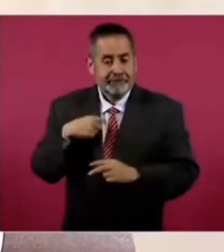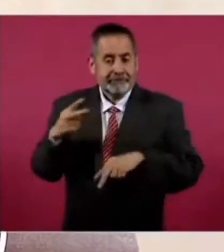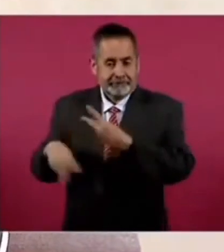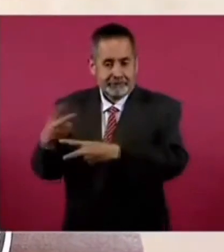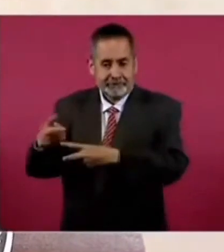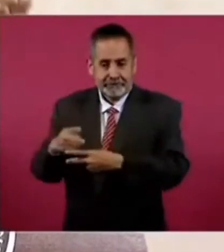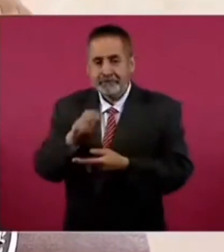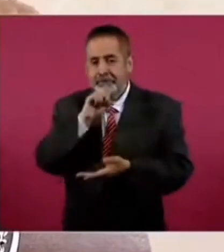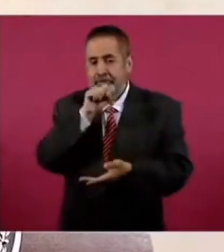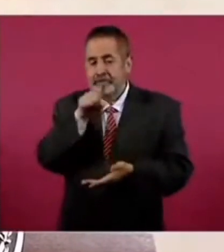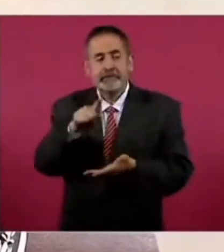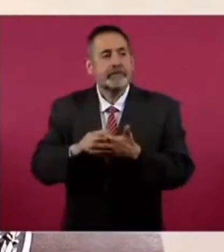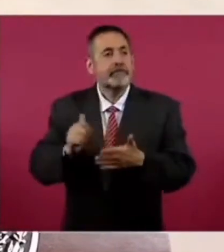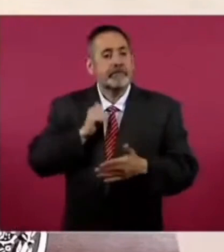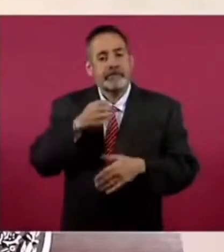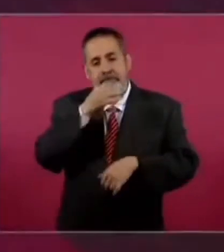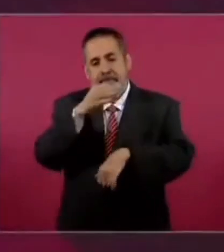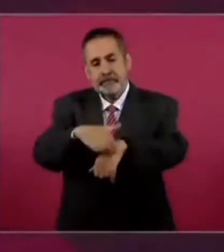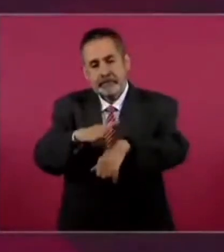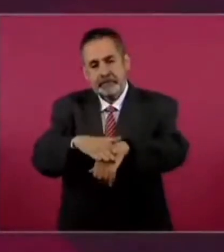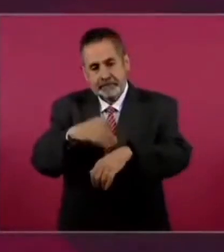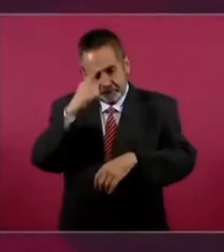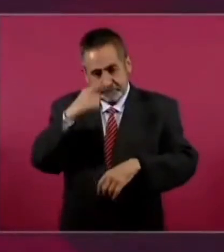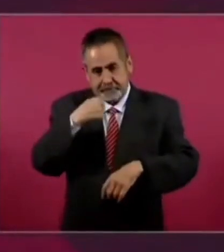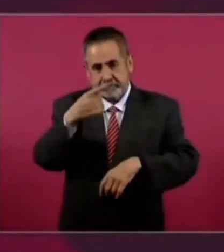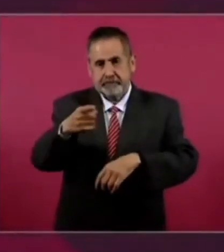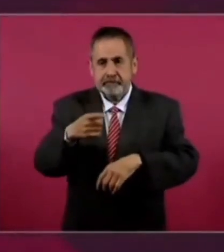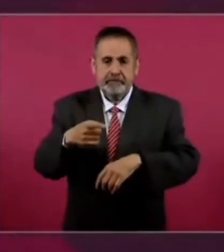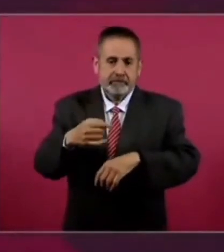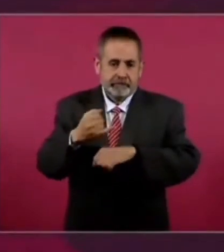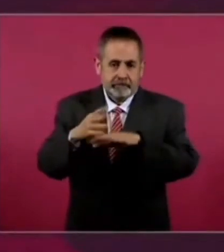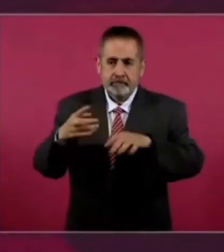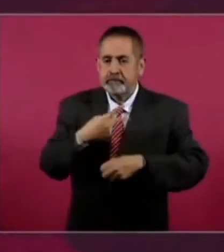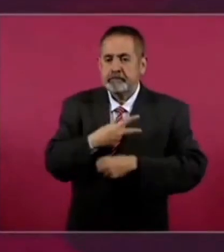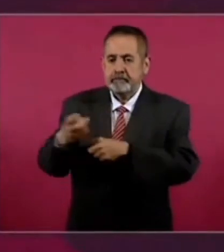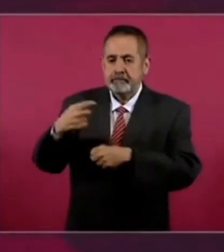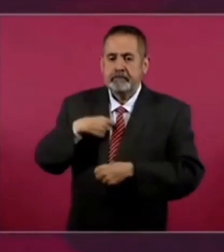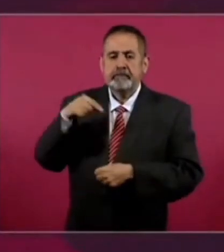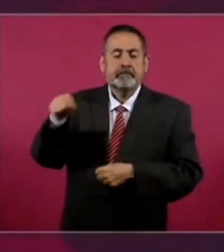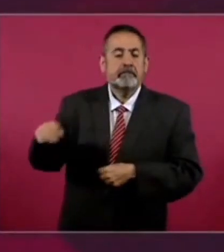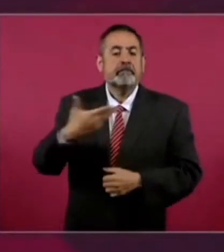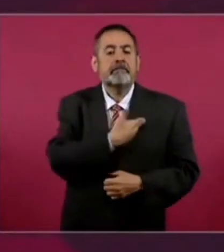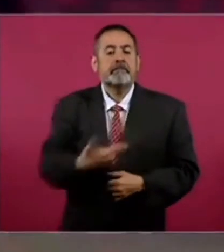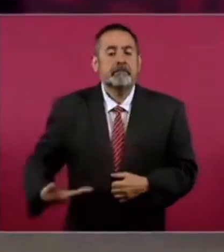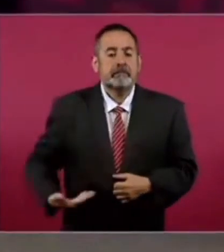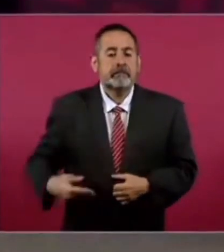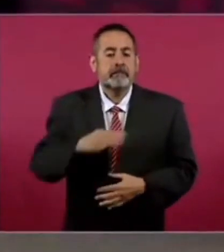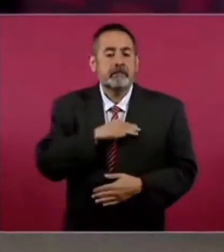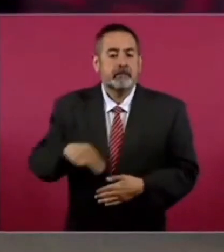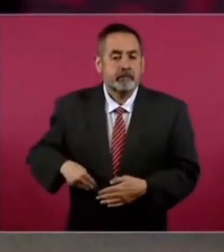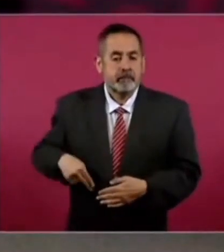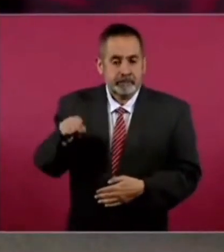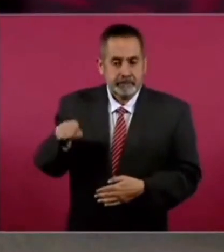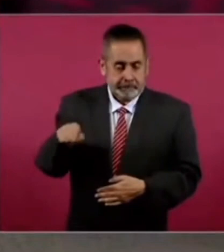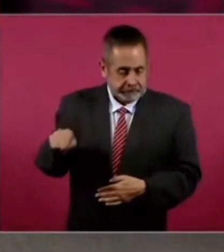también de una vez a provecho a informarlo, porque me invitó el presidente municipal